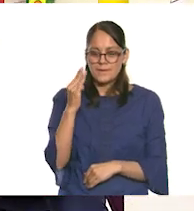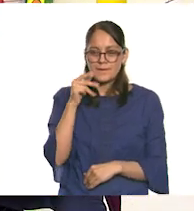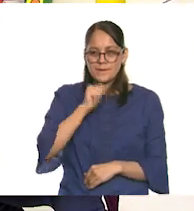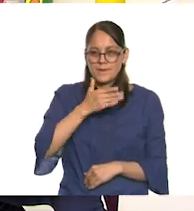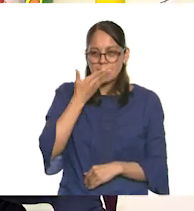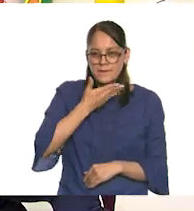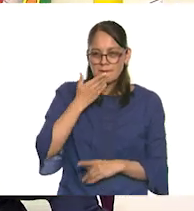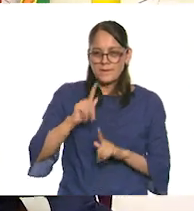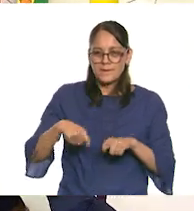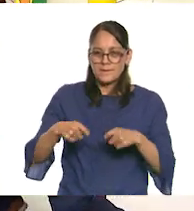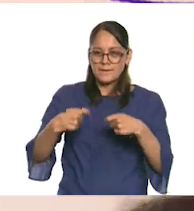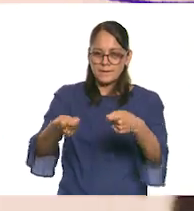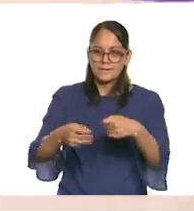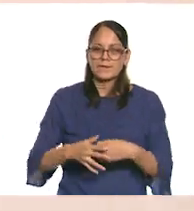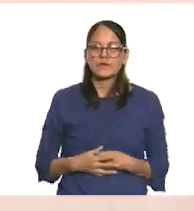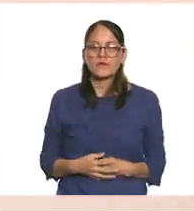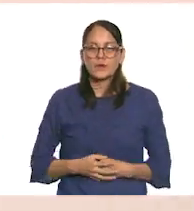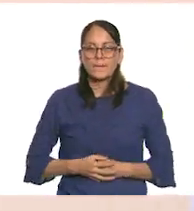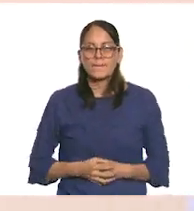Exactamente.